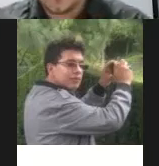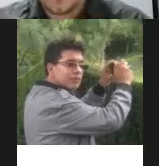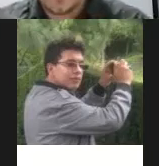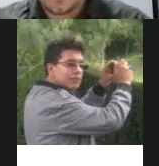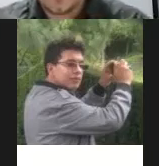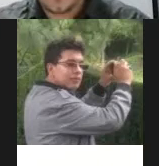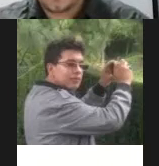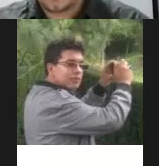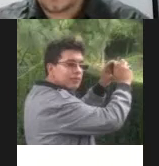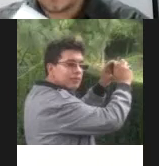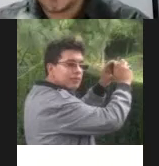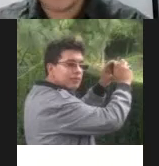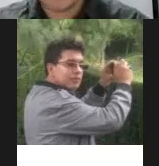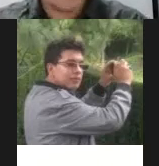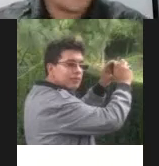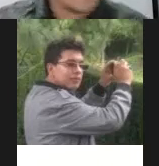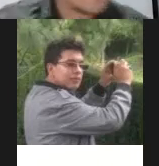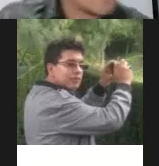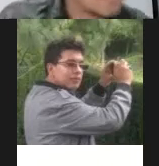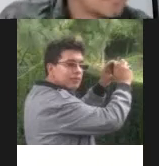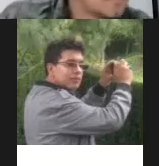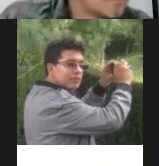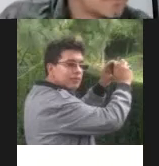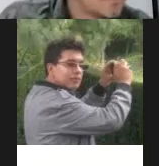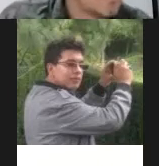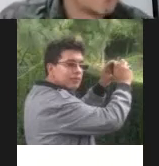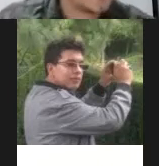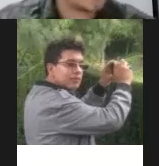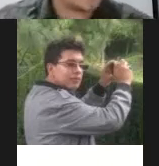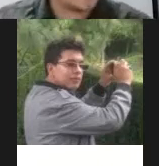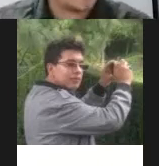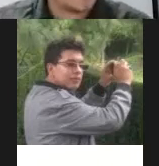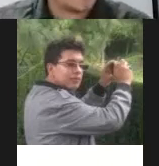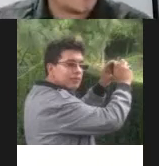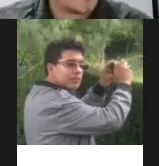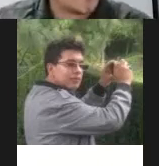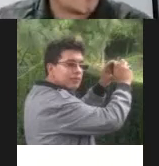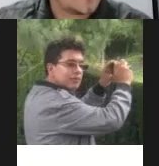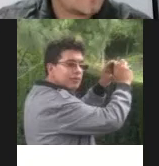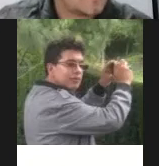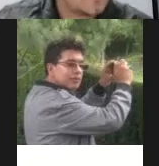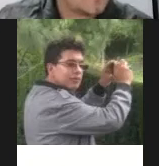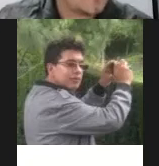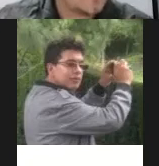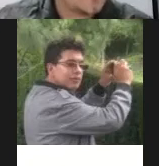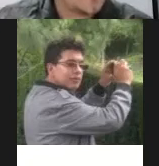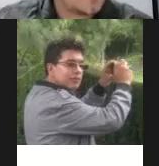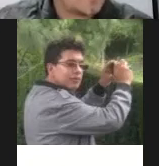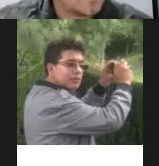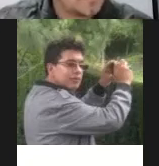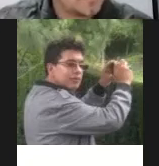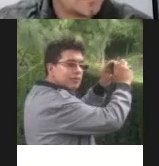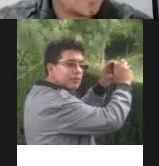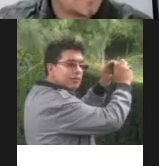que toda la pelea si bien nosotros en la experiencia que tuvimos fue abocada a bueno en